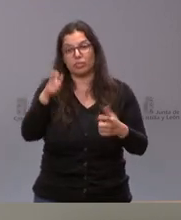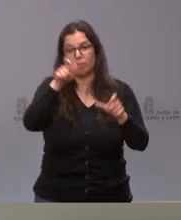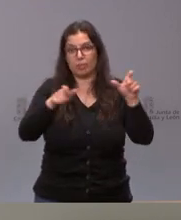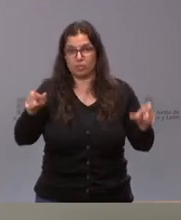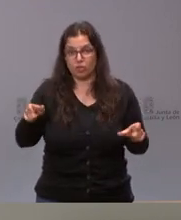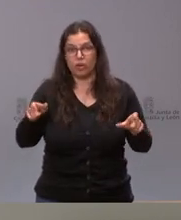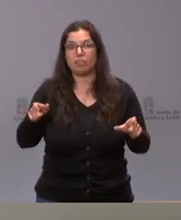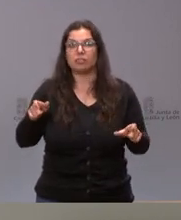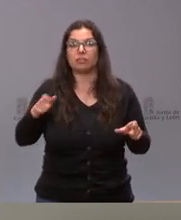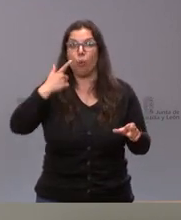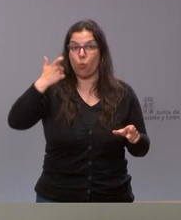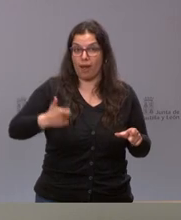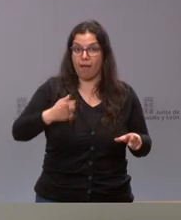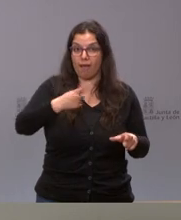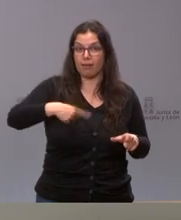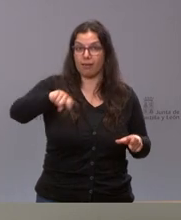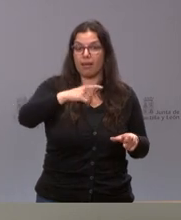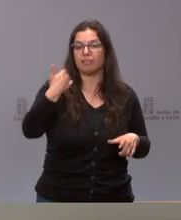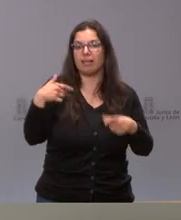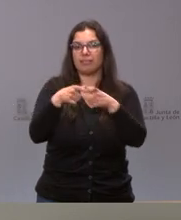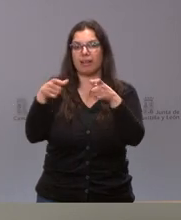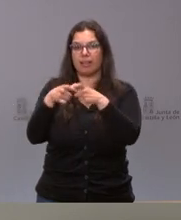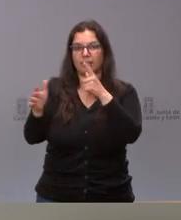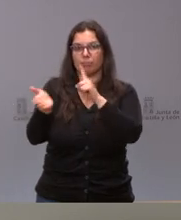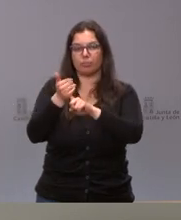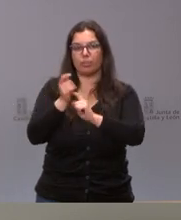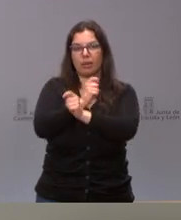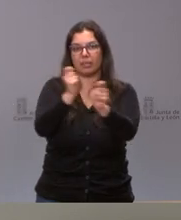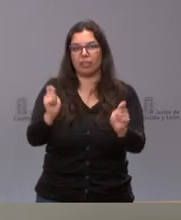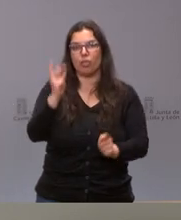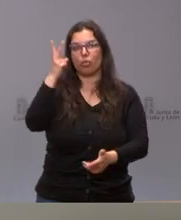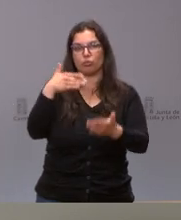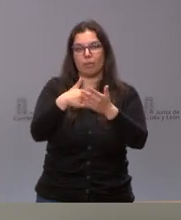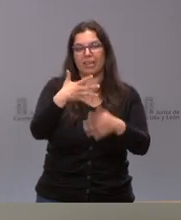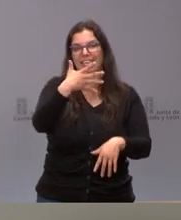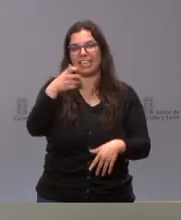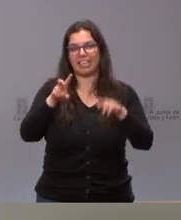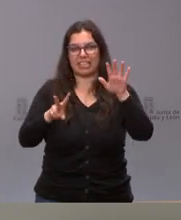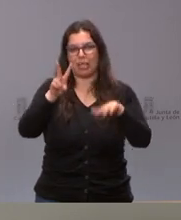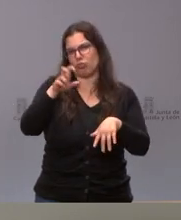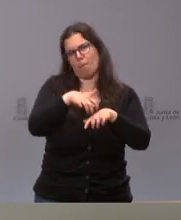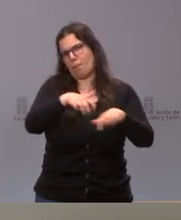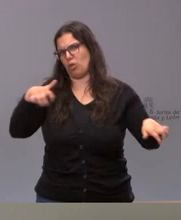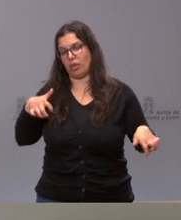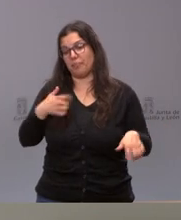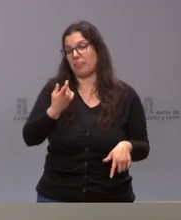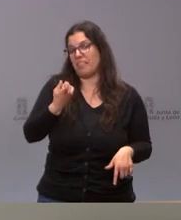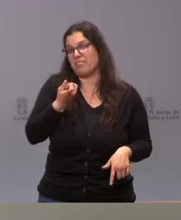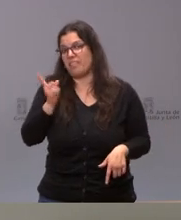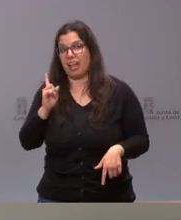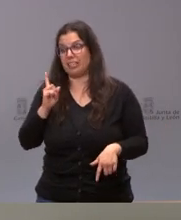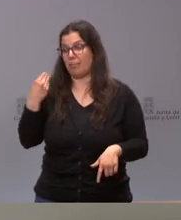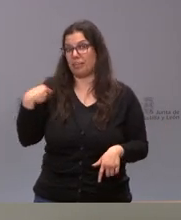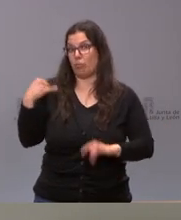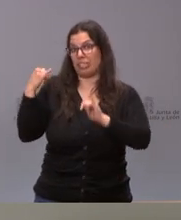procedentes de Ucrania, ya tienen la tarjeta sanitaria 2.572. La absoluta mayoría, los que faltan prácticamente, son los de la